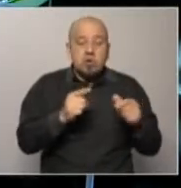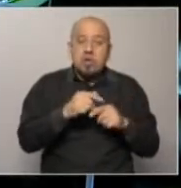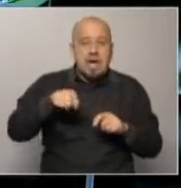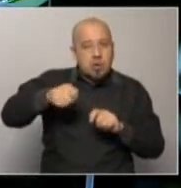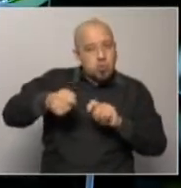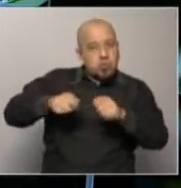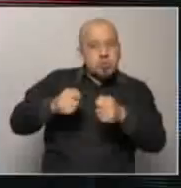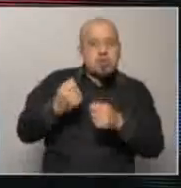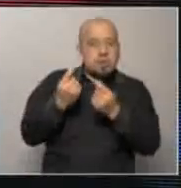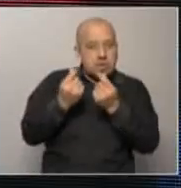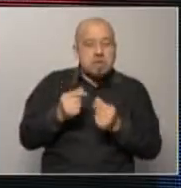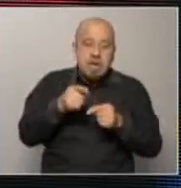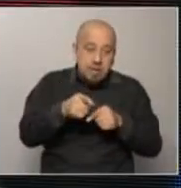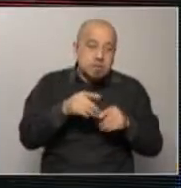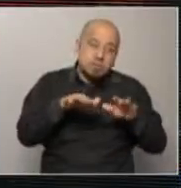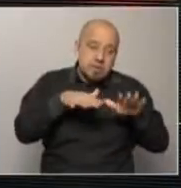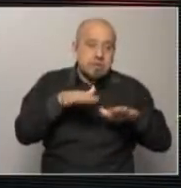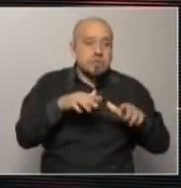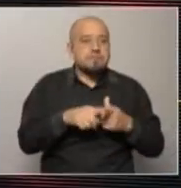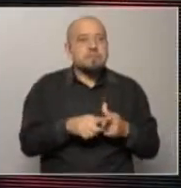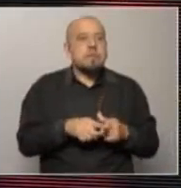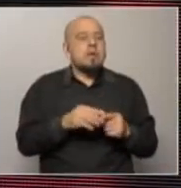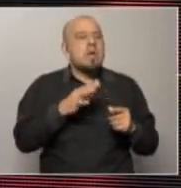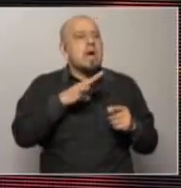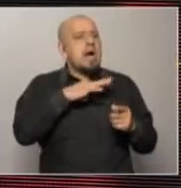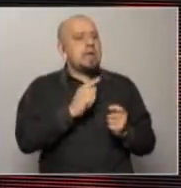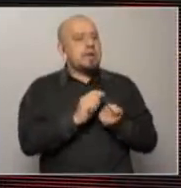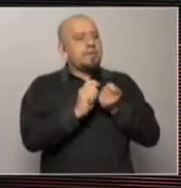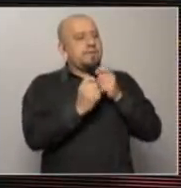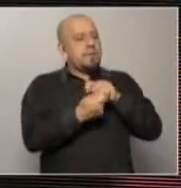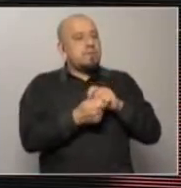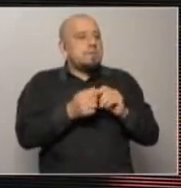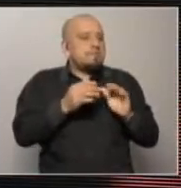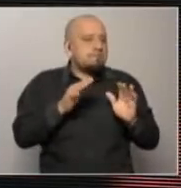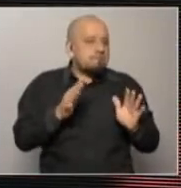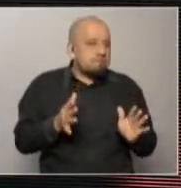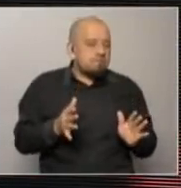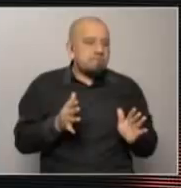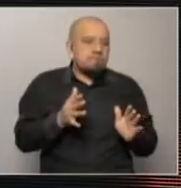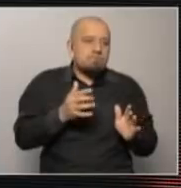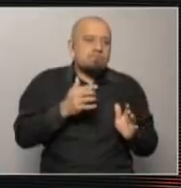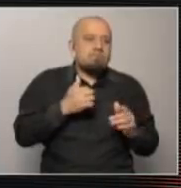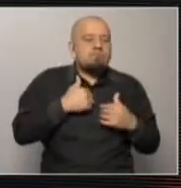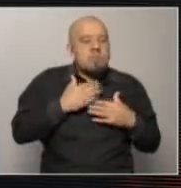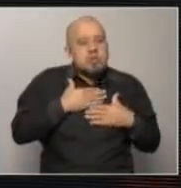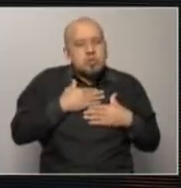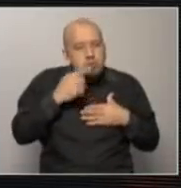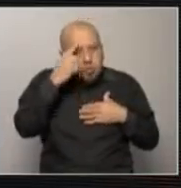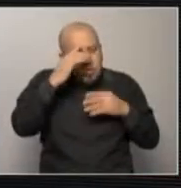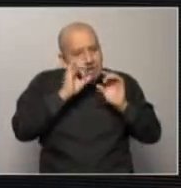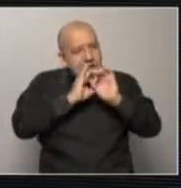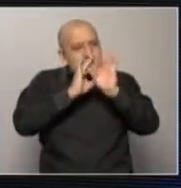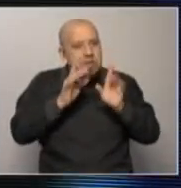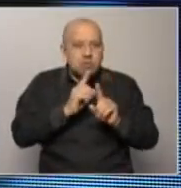en eso se parecen, digamos. Respecto a si hay reformas, y eso yo no tengo claro. Creo que las